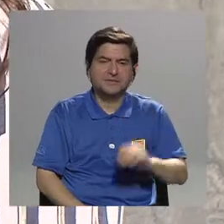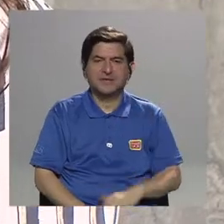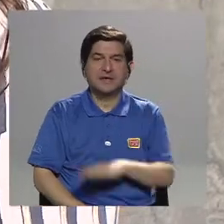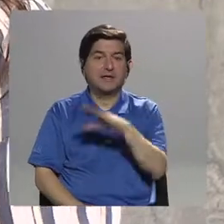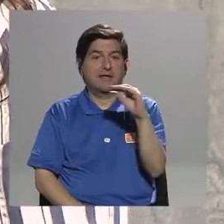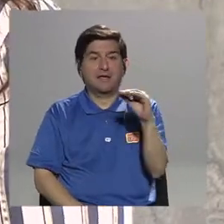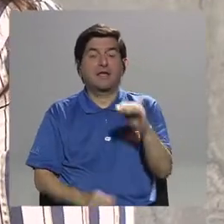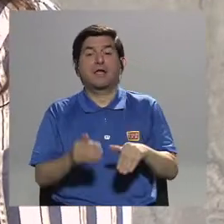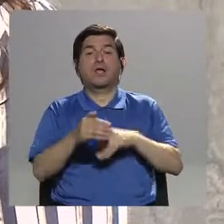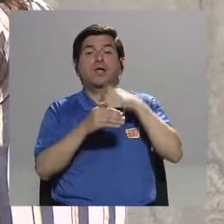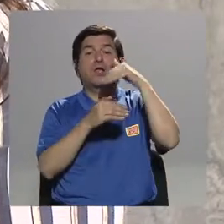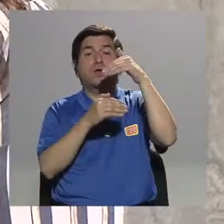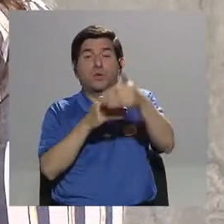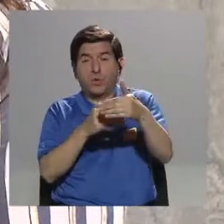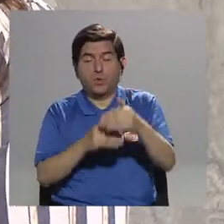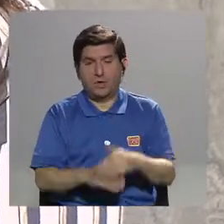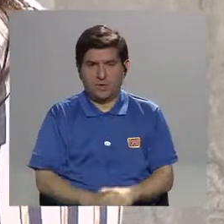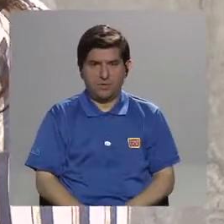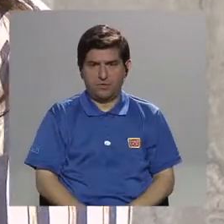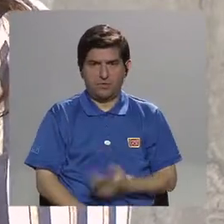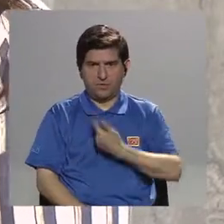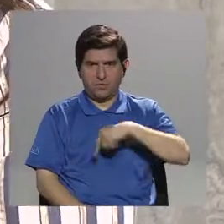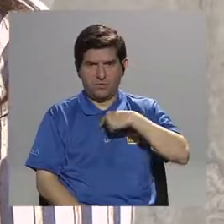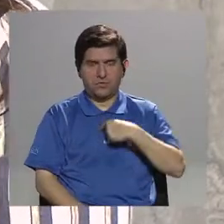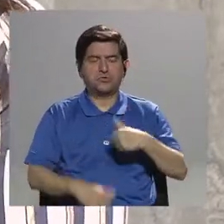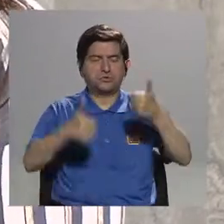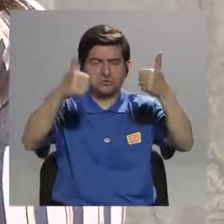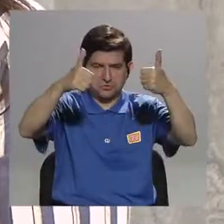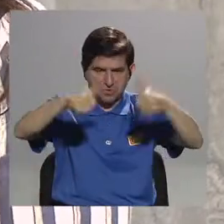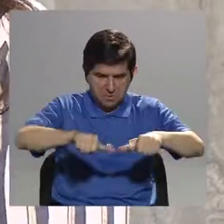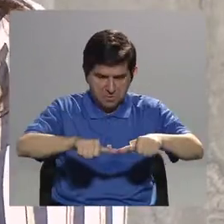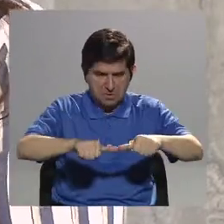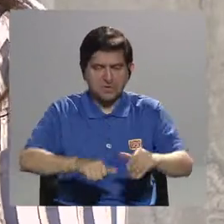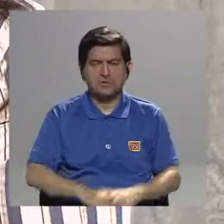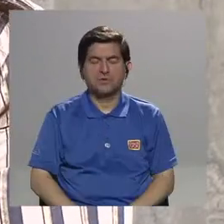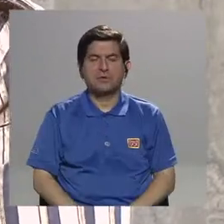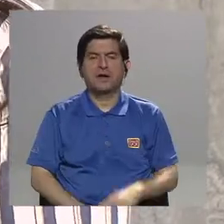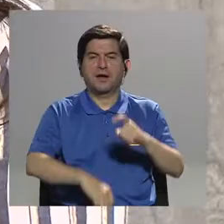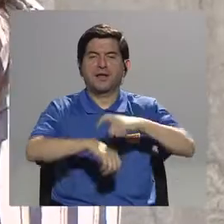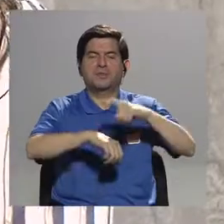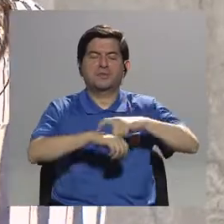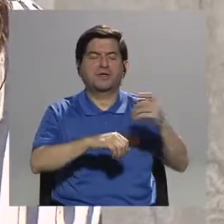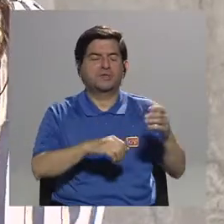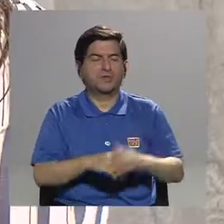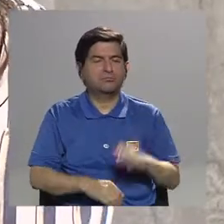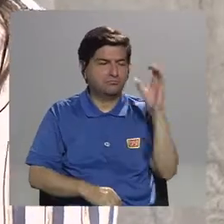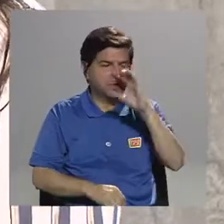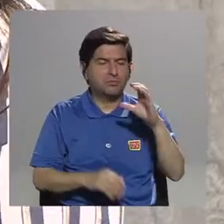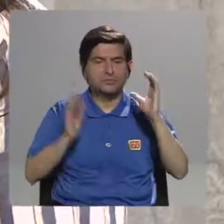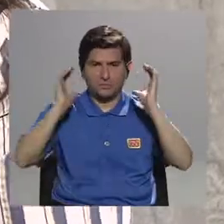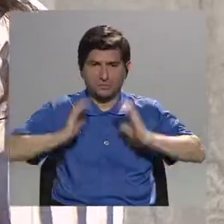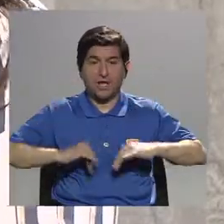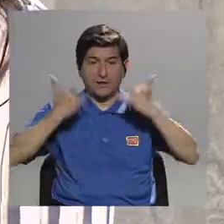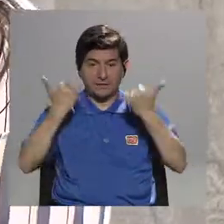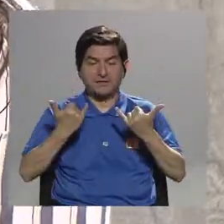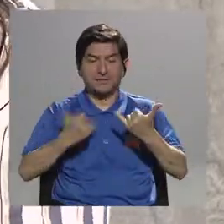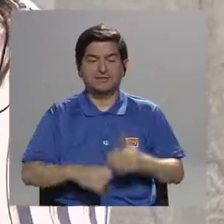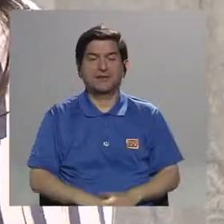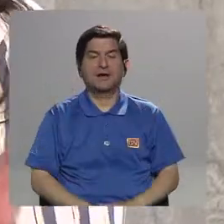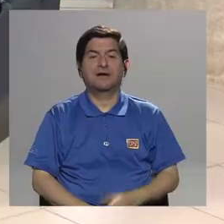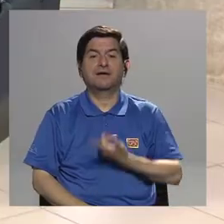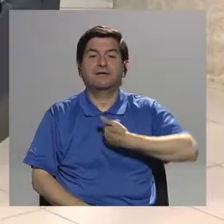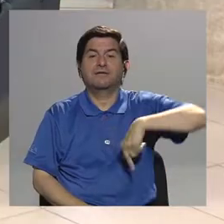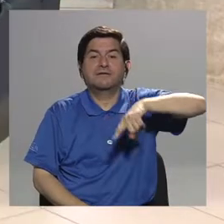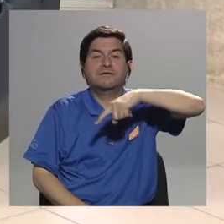y entonces llegamos a un mutuo acuerdo para ver cuándo podemos ir por él. Cuando ya se cumple este tiempo,